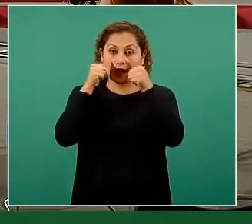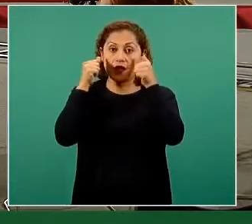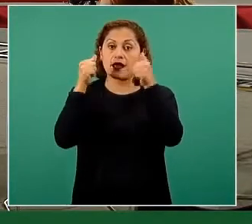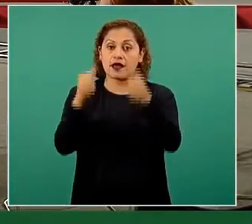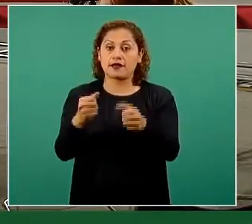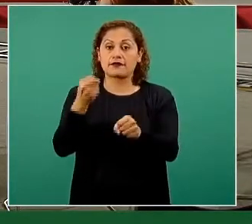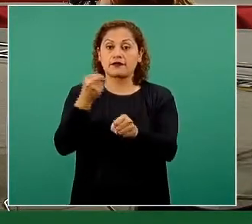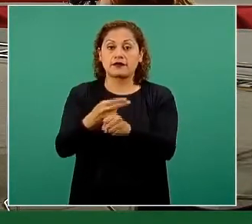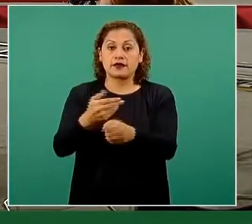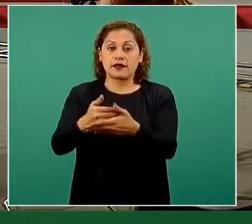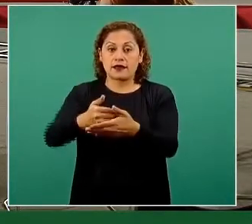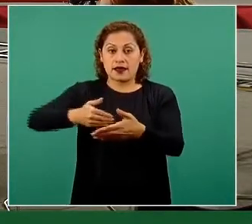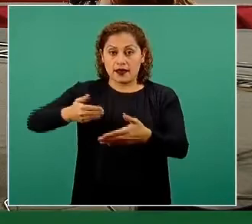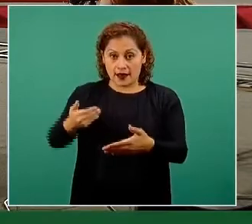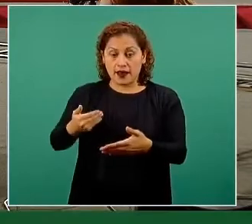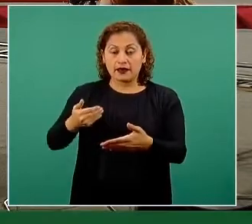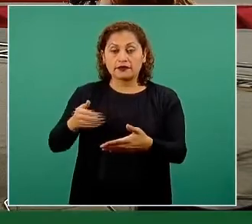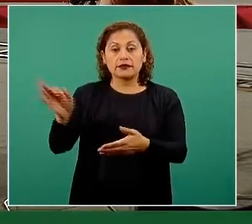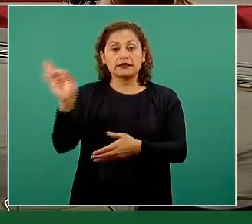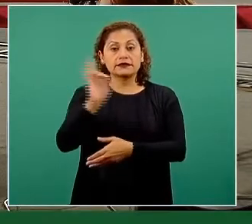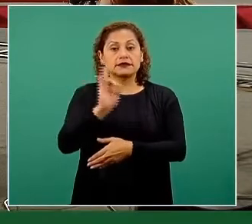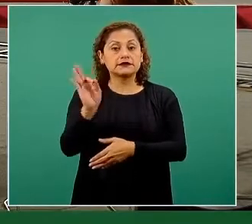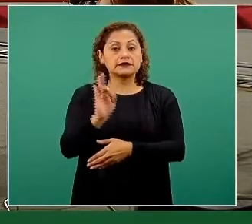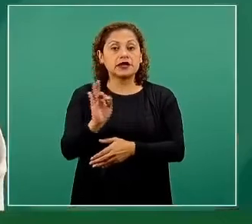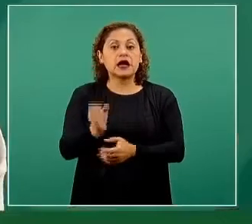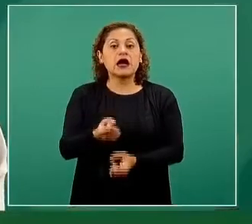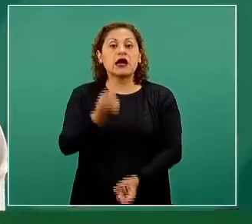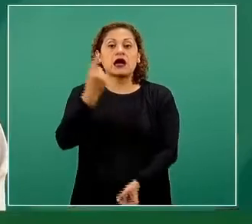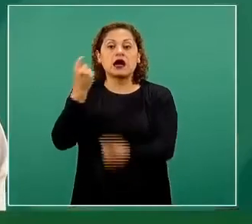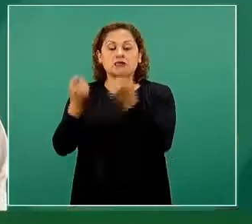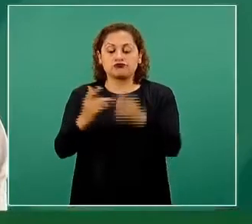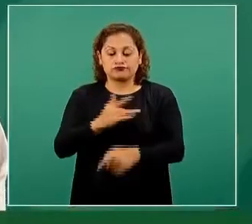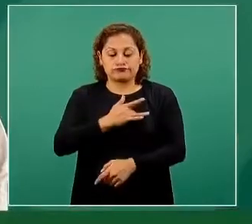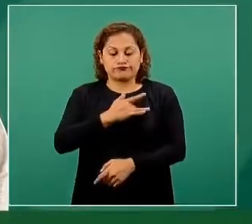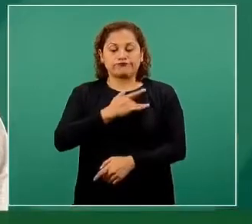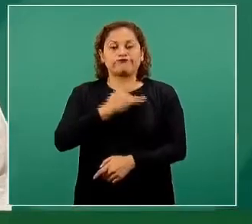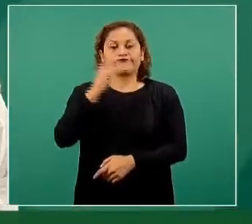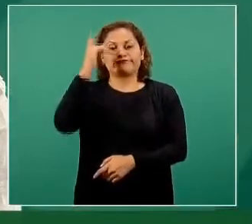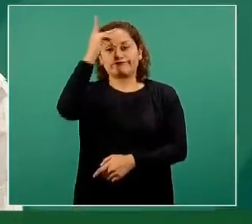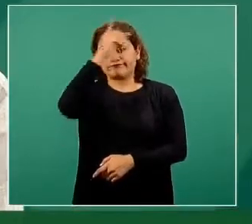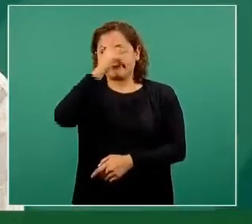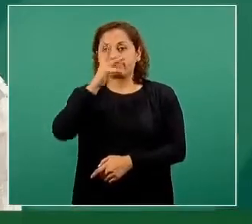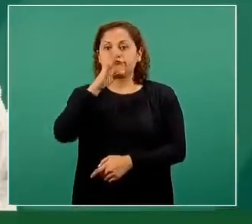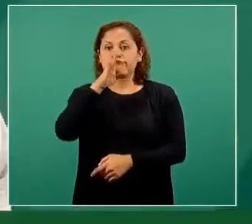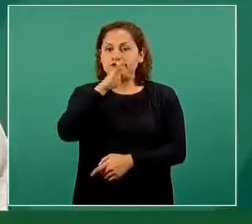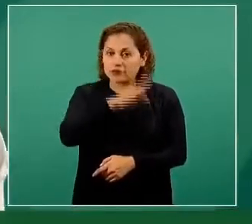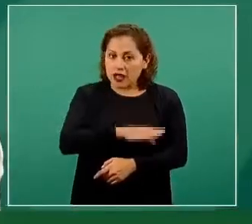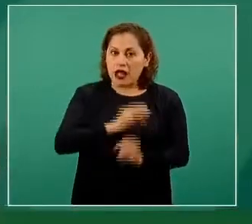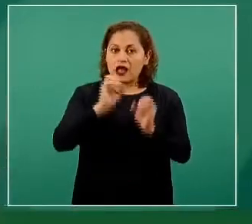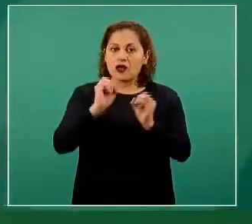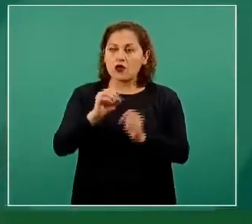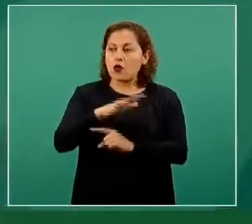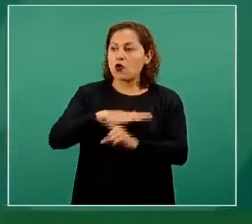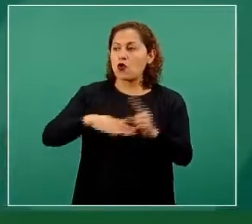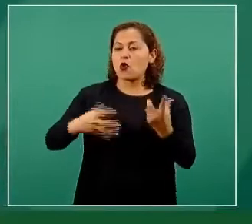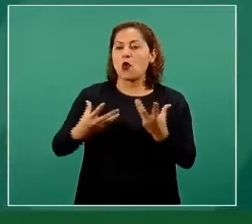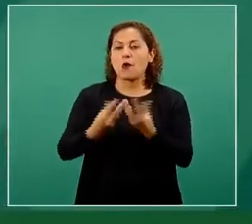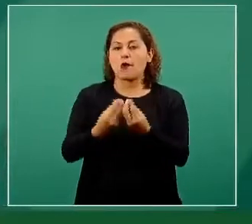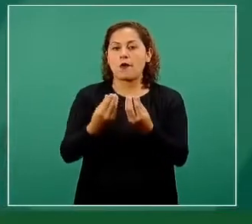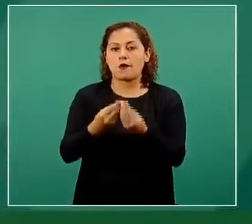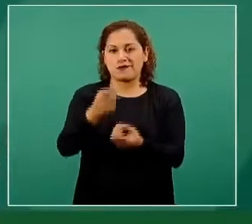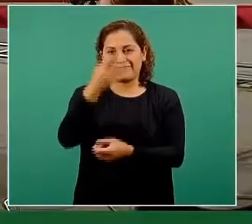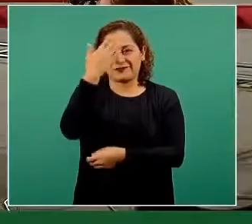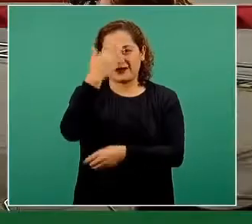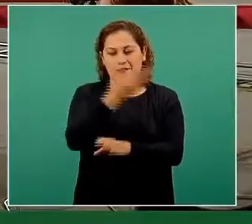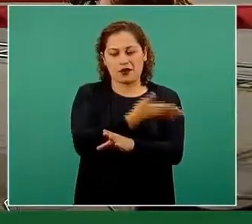restablecernos de algunas alteraciones emocionales, psicoemocionales, psicoemocionales y sociales que han ocurrido a lo largo